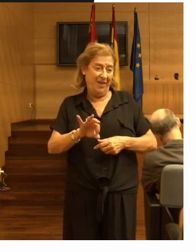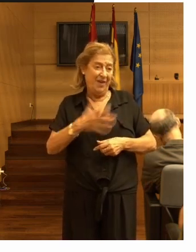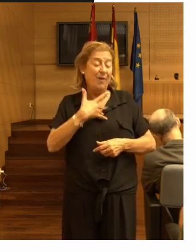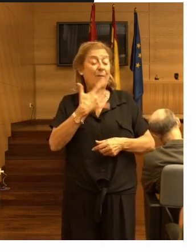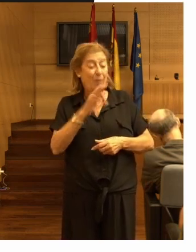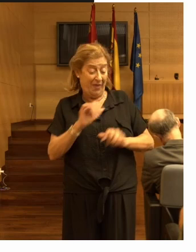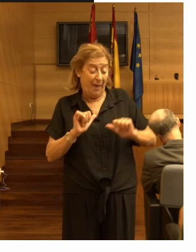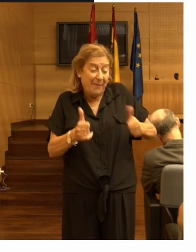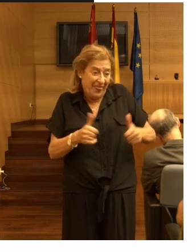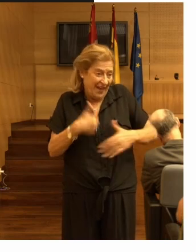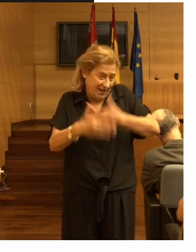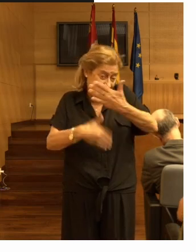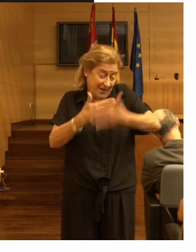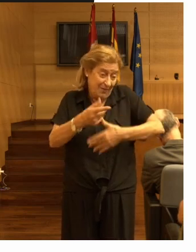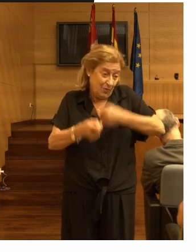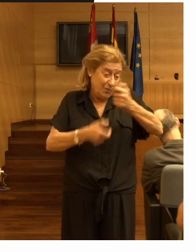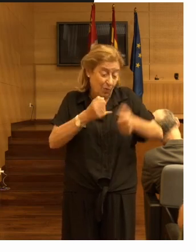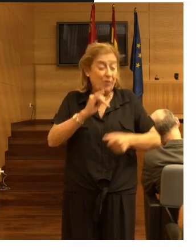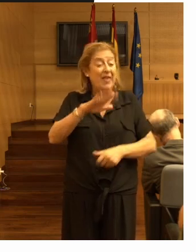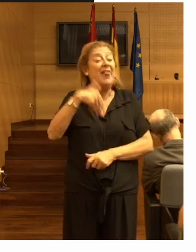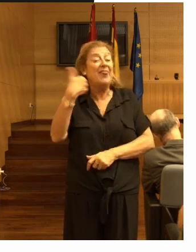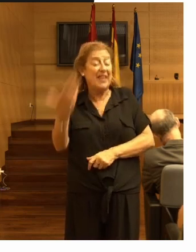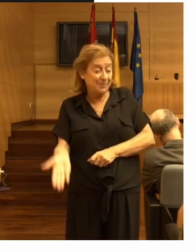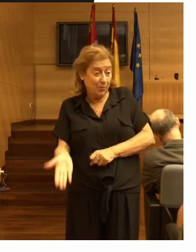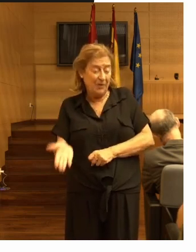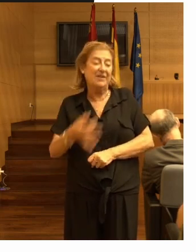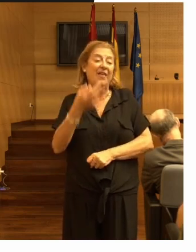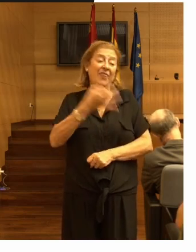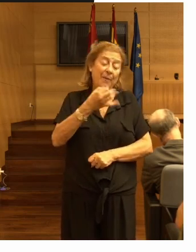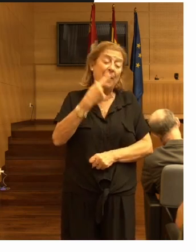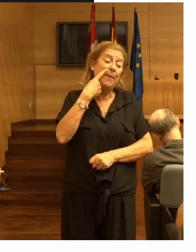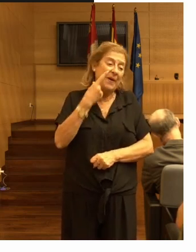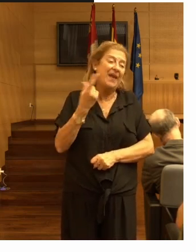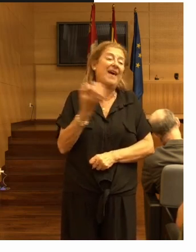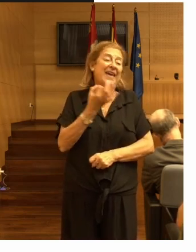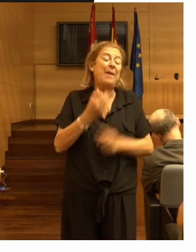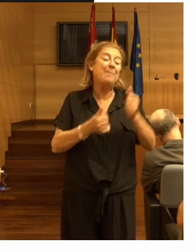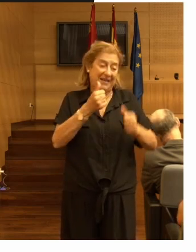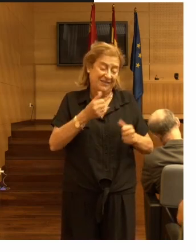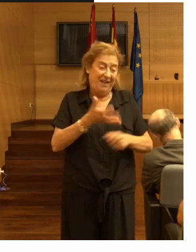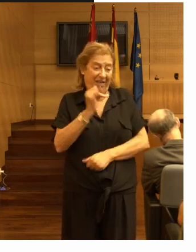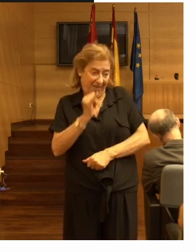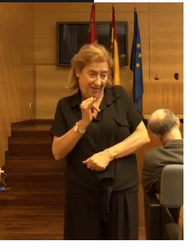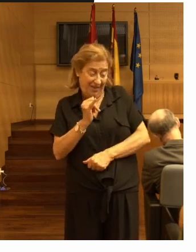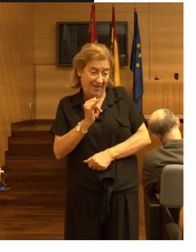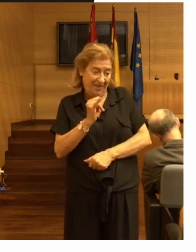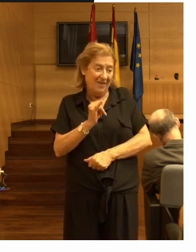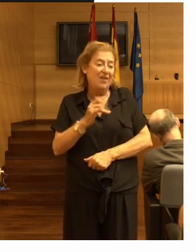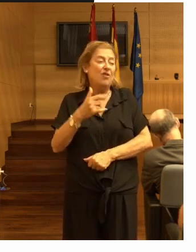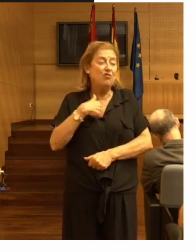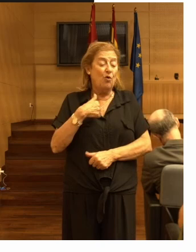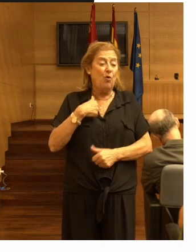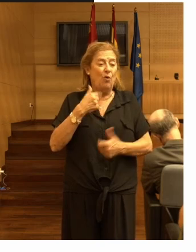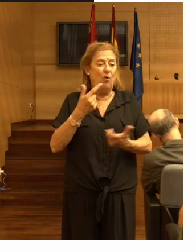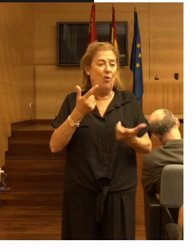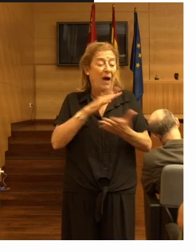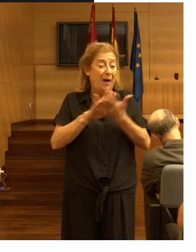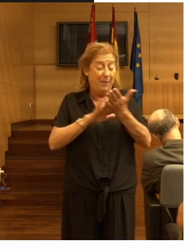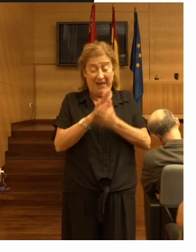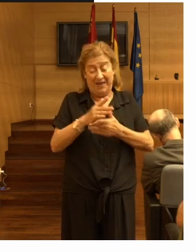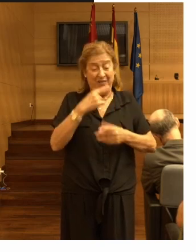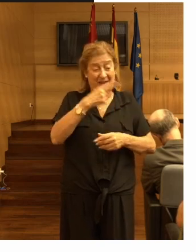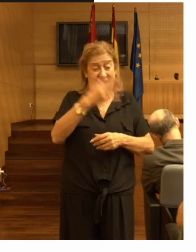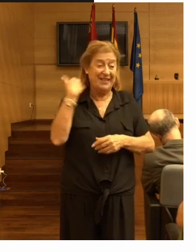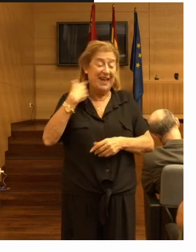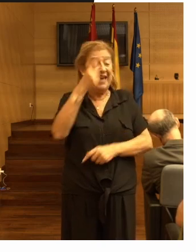podría ir empezando y después tendremos que ver qué más tenemos yo hablé del otro extremo